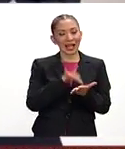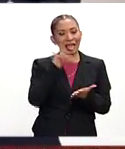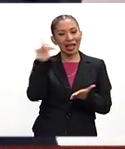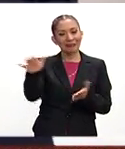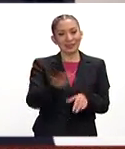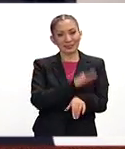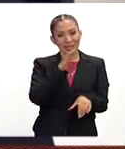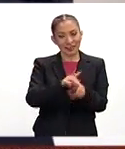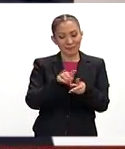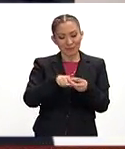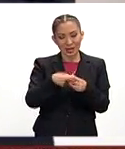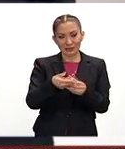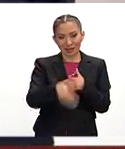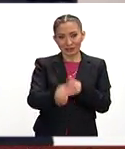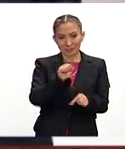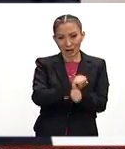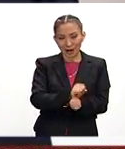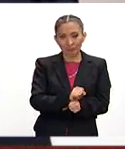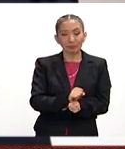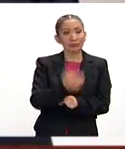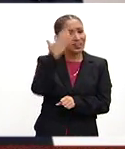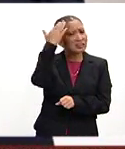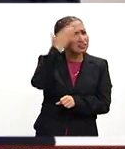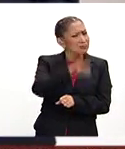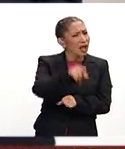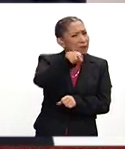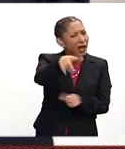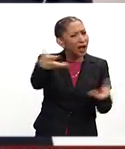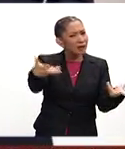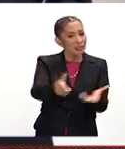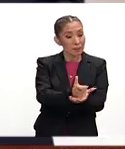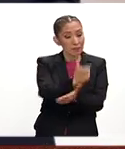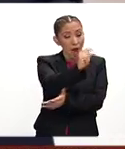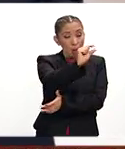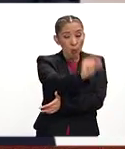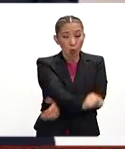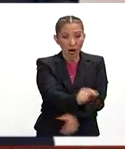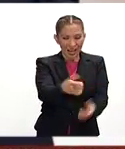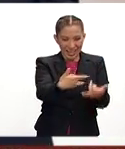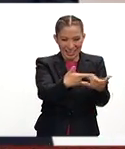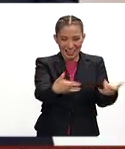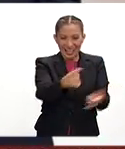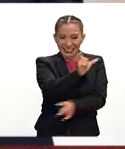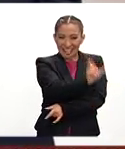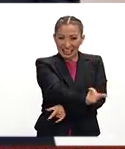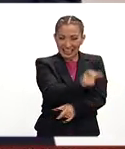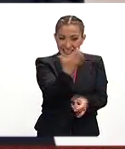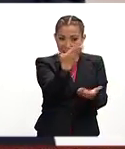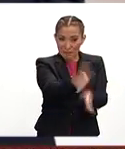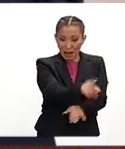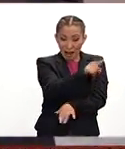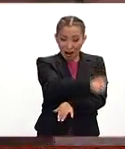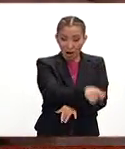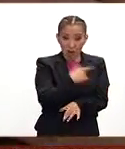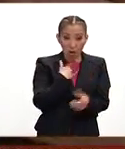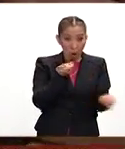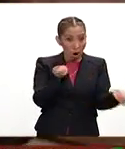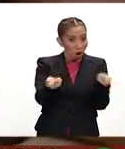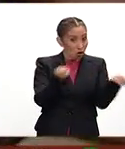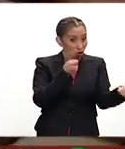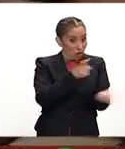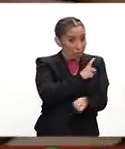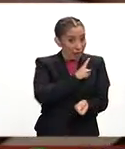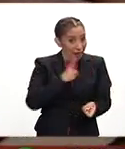Gracias. Excelente inicio de semana a todos. ¿Sabía que realizar el pago mínimo de su tarjeta de crédito no implica que su deuda esté bajo control?